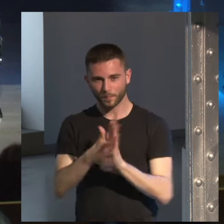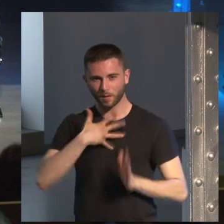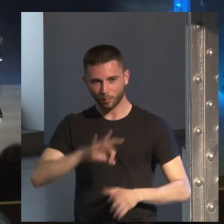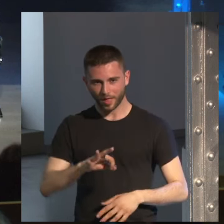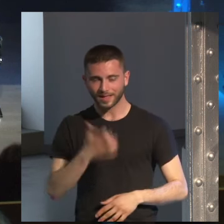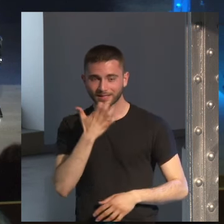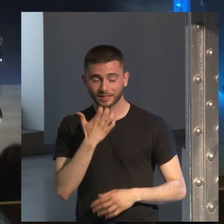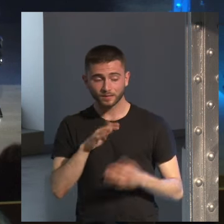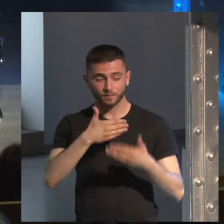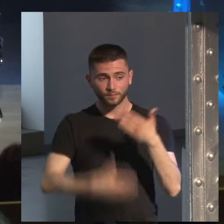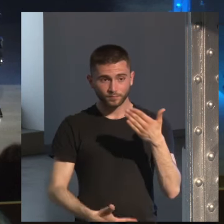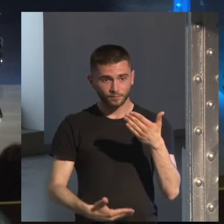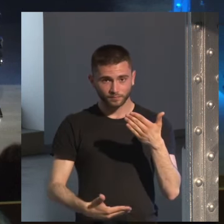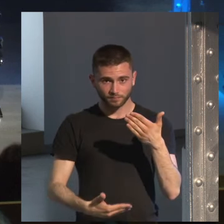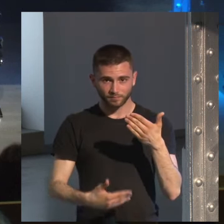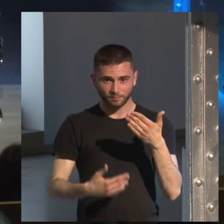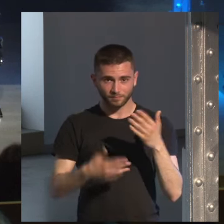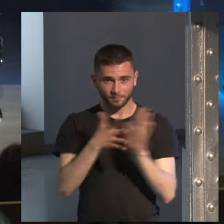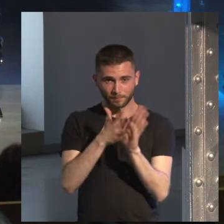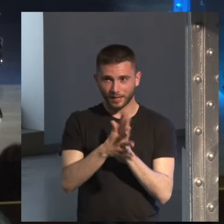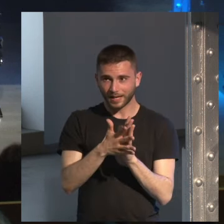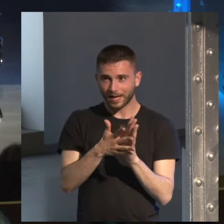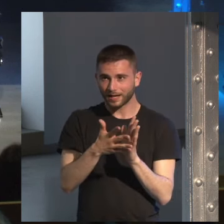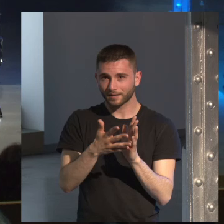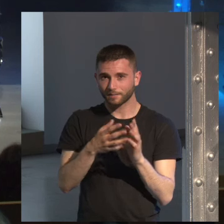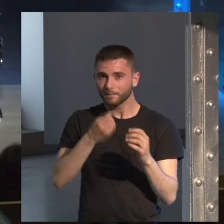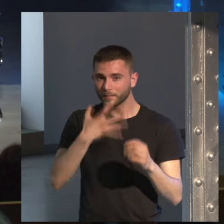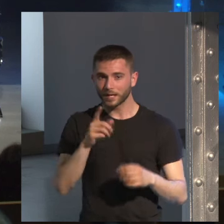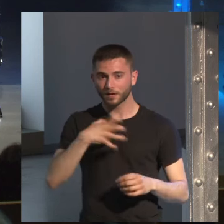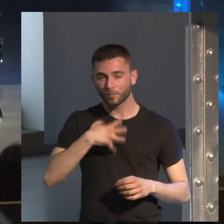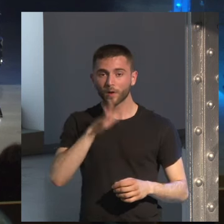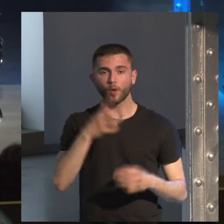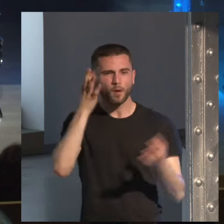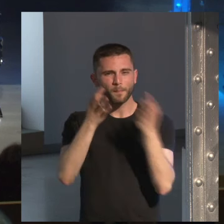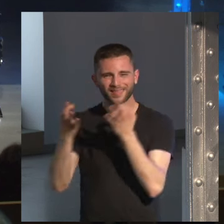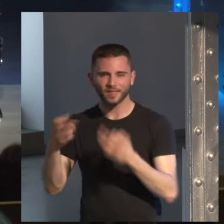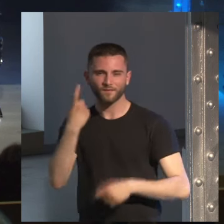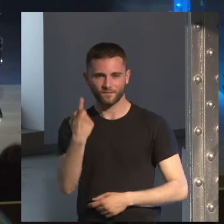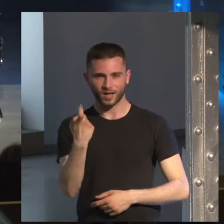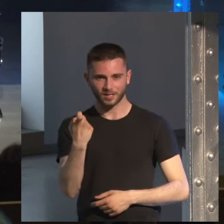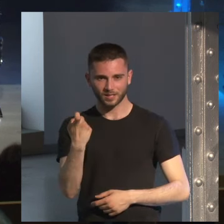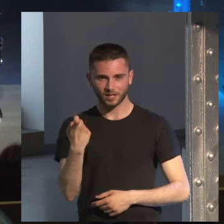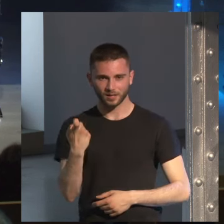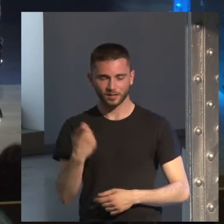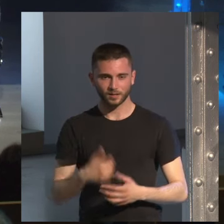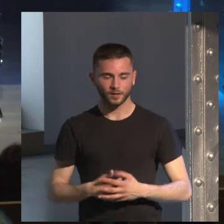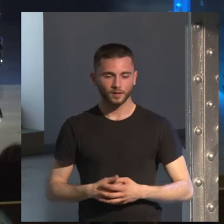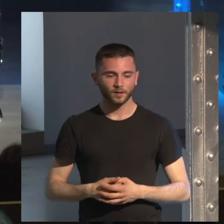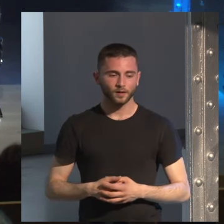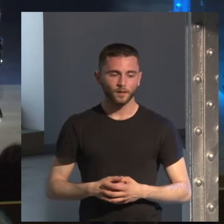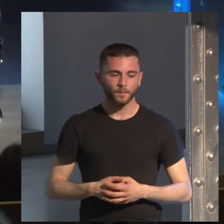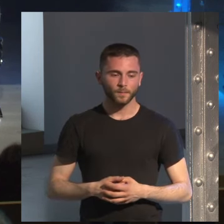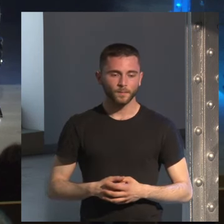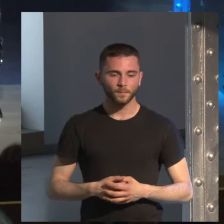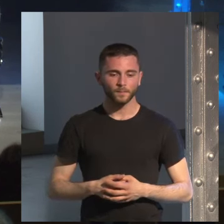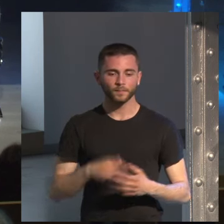explicas algo que tiene matices que tiene matices entonces pero sigo siendo periodista la la relación